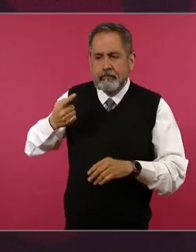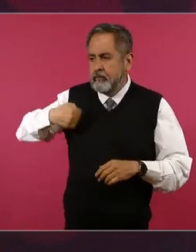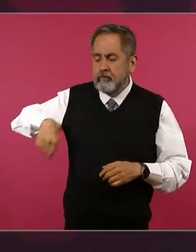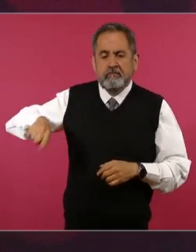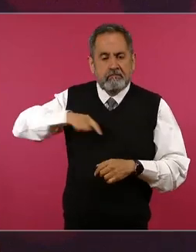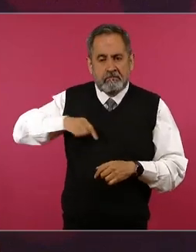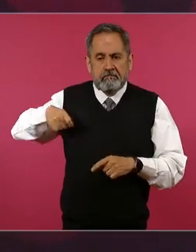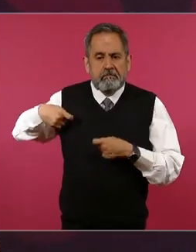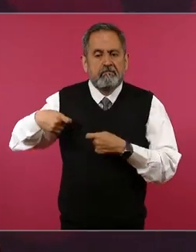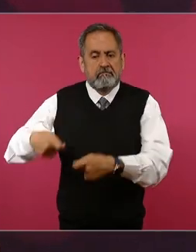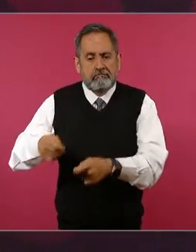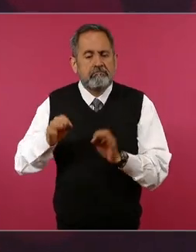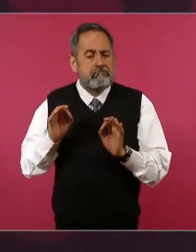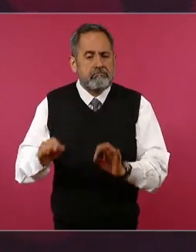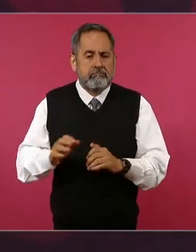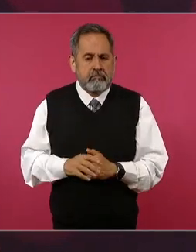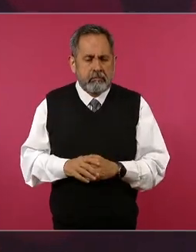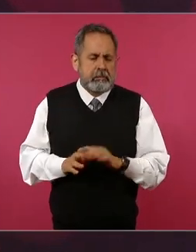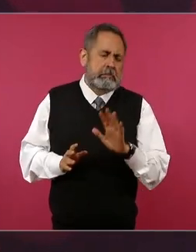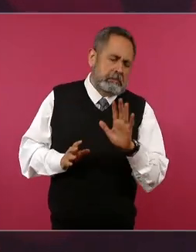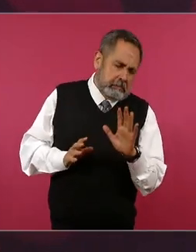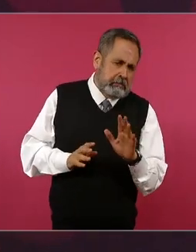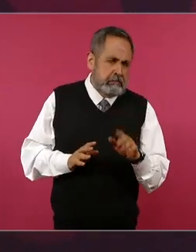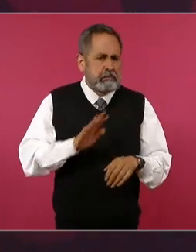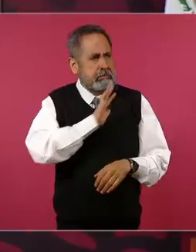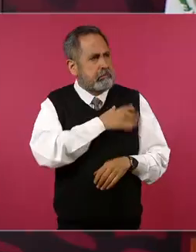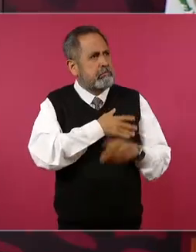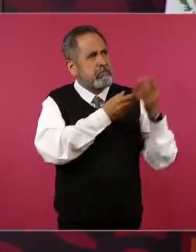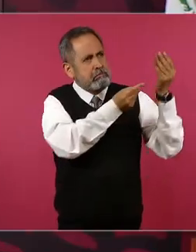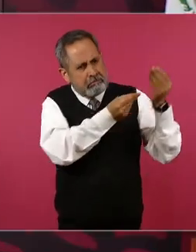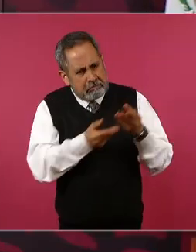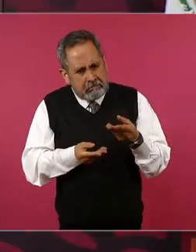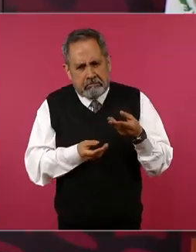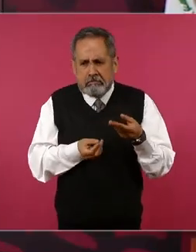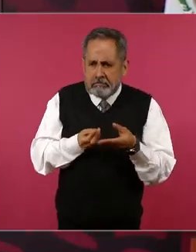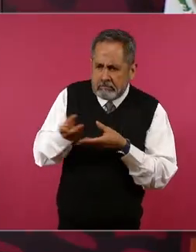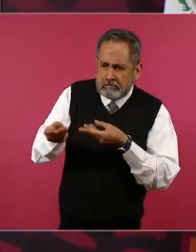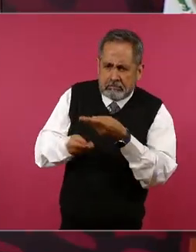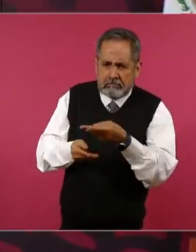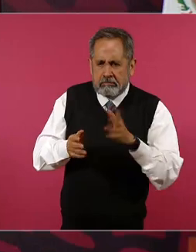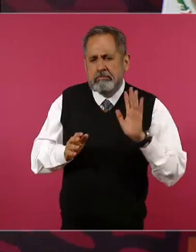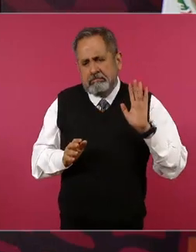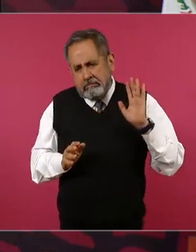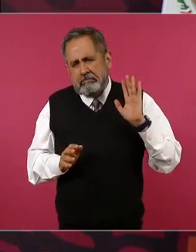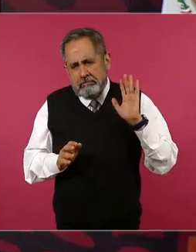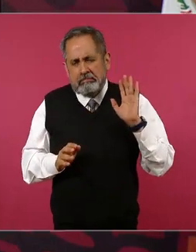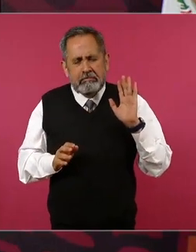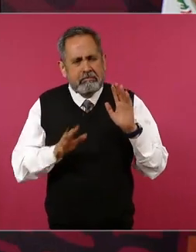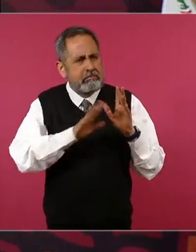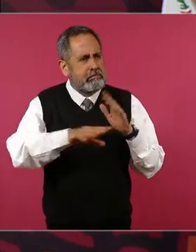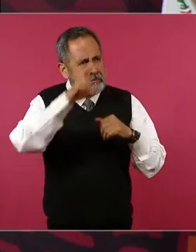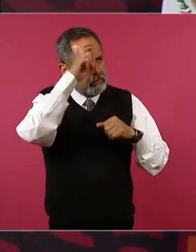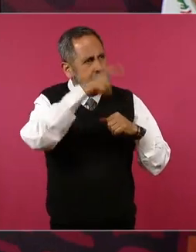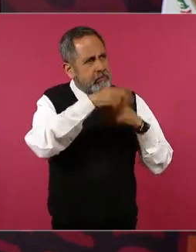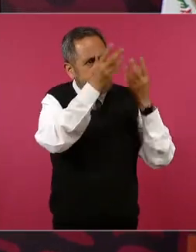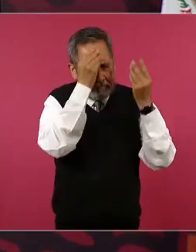no tengamos aportes de la civilización occidental